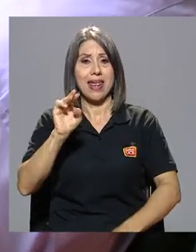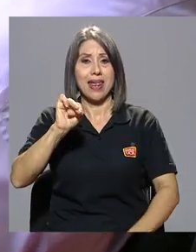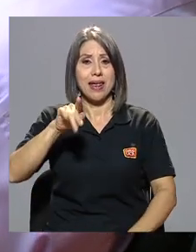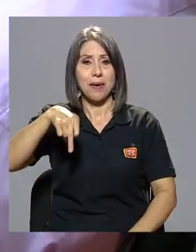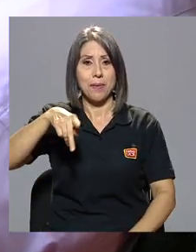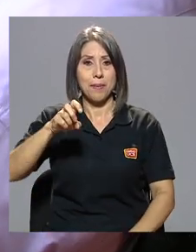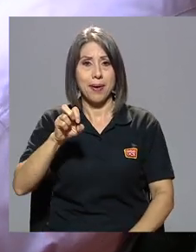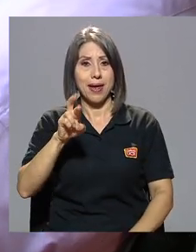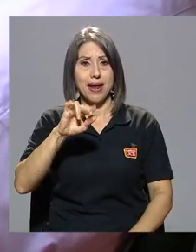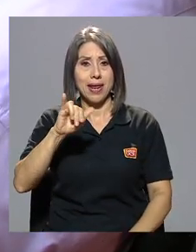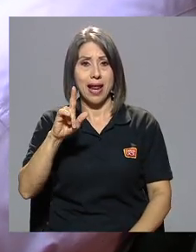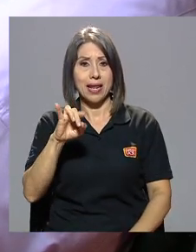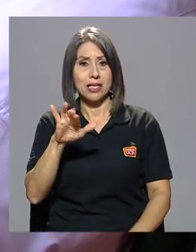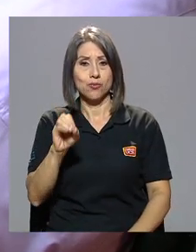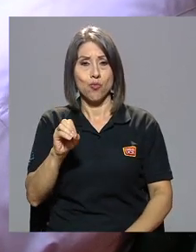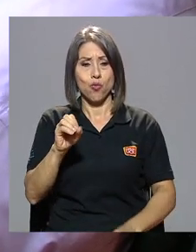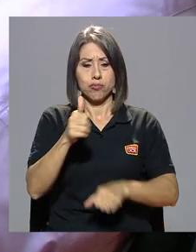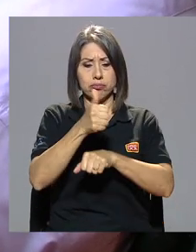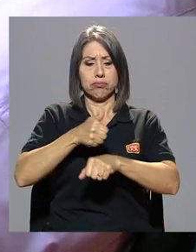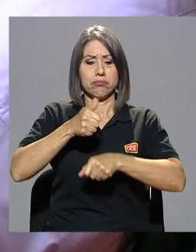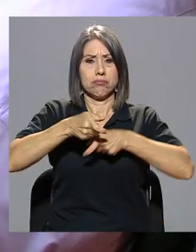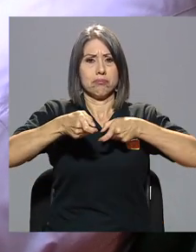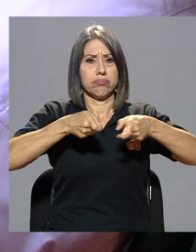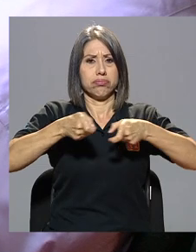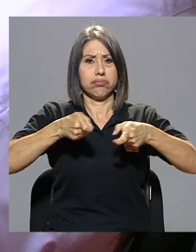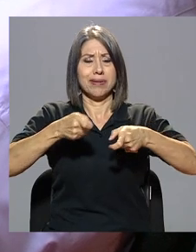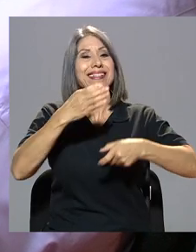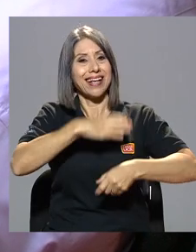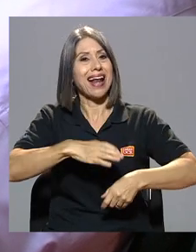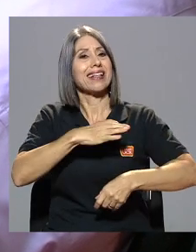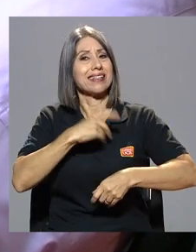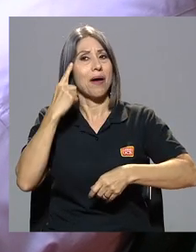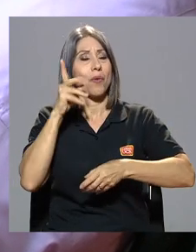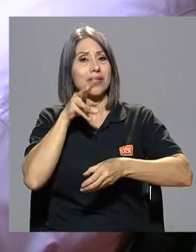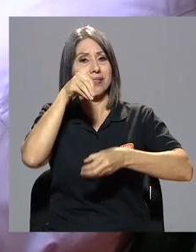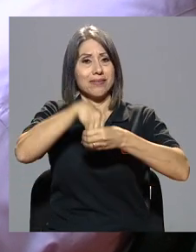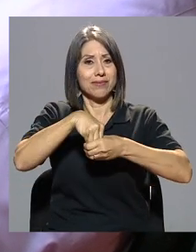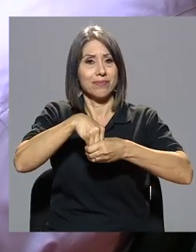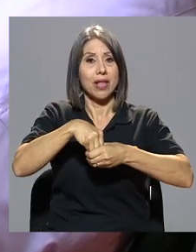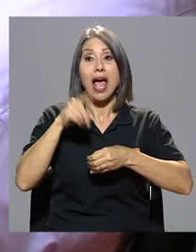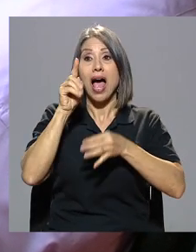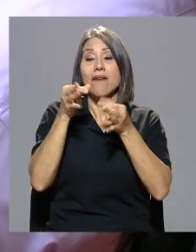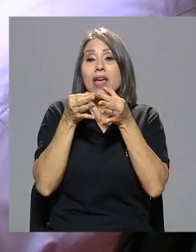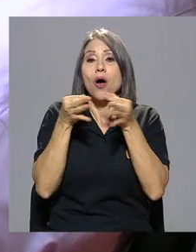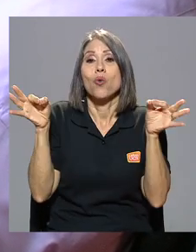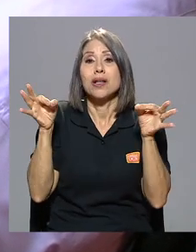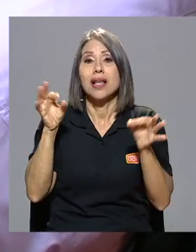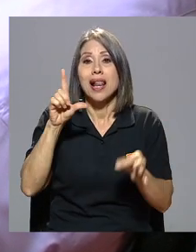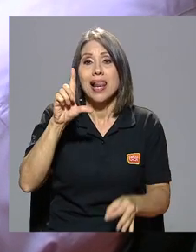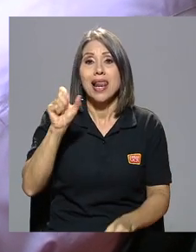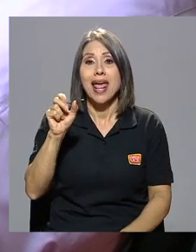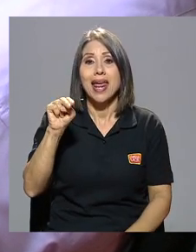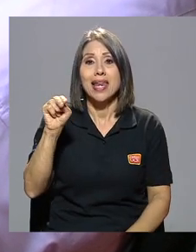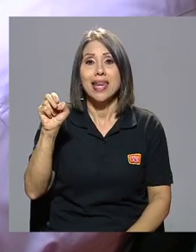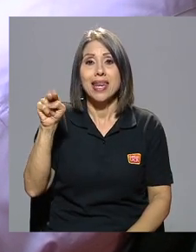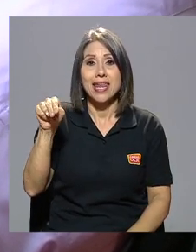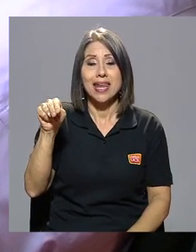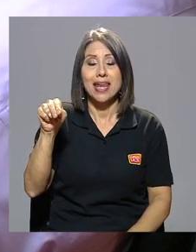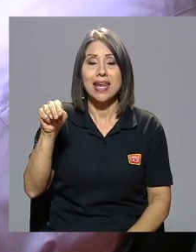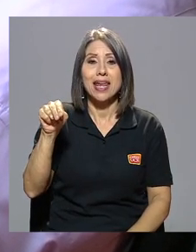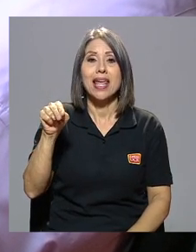se caracterizaba por sus intervenciones y había una expresión de Lenin que decía que ninguna